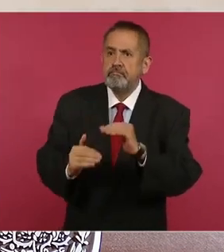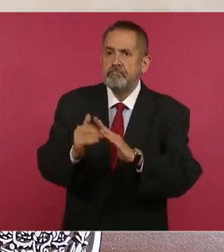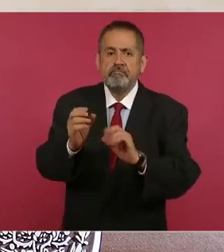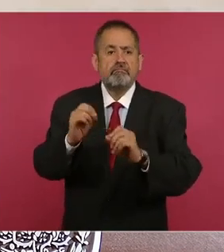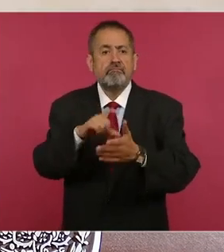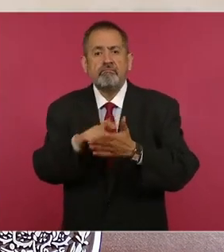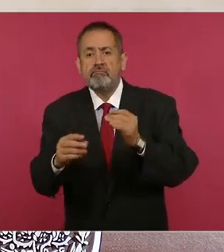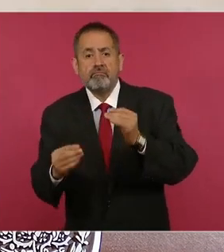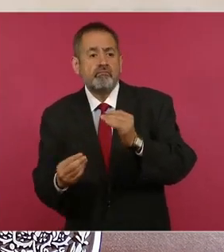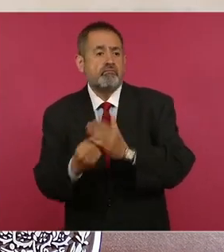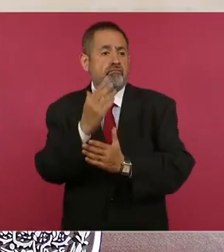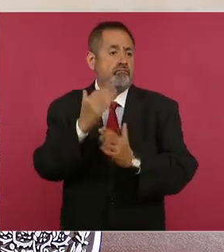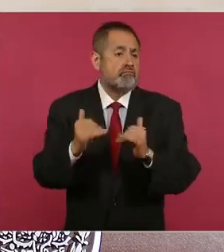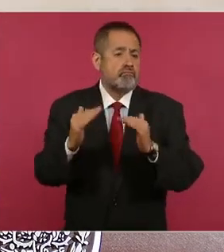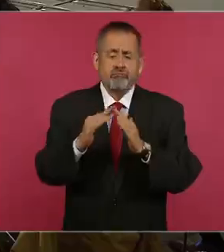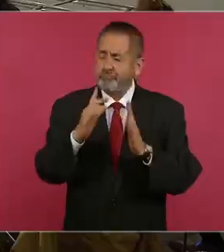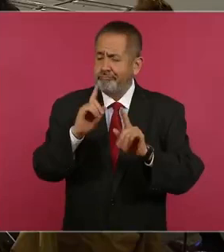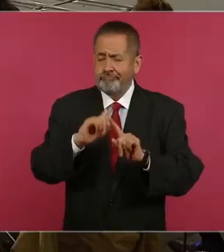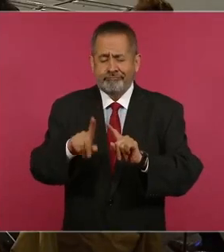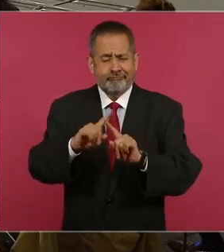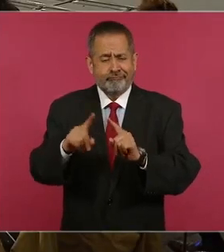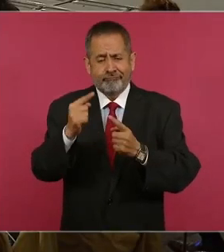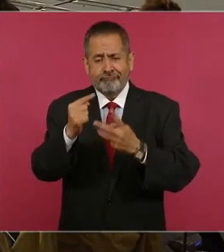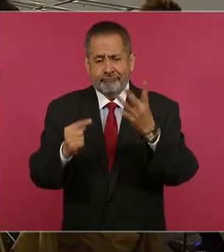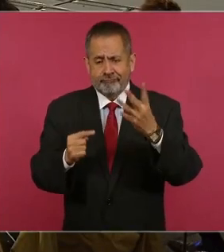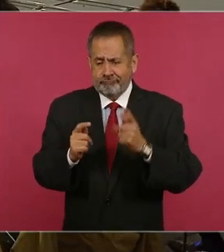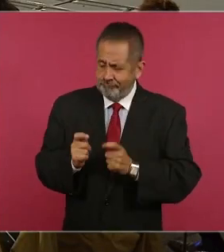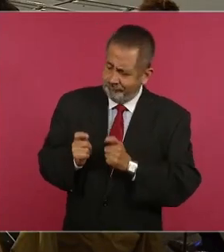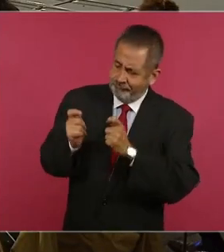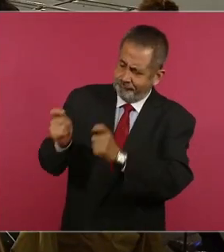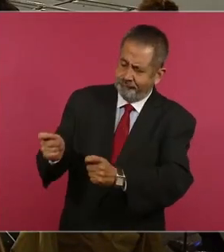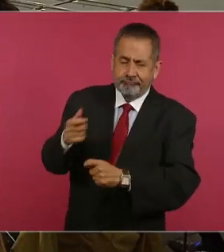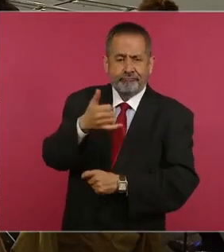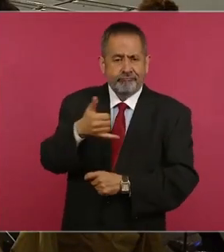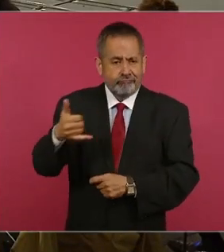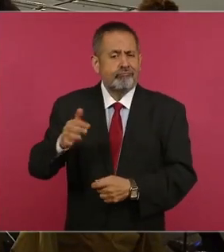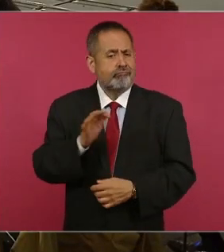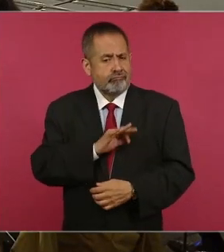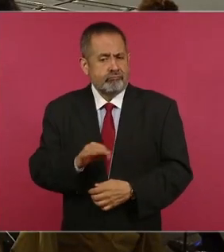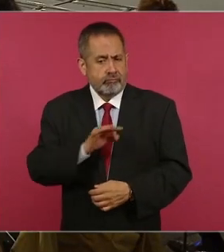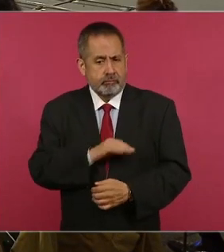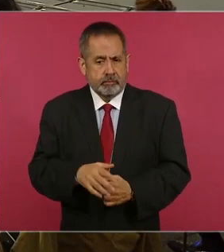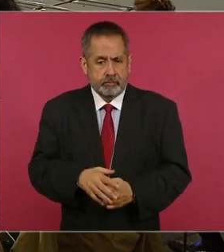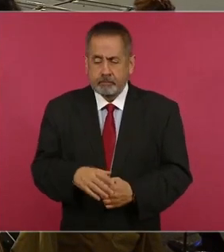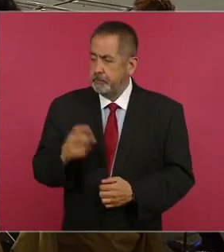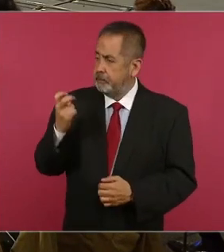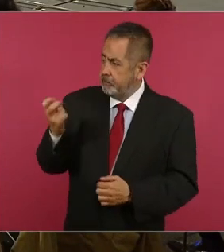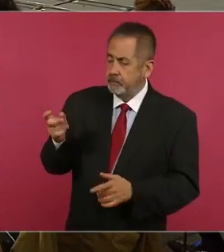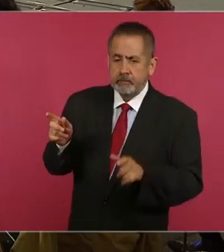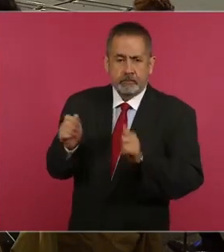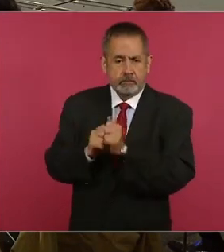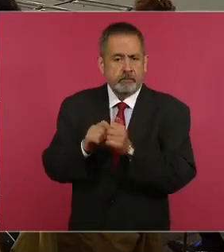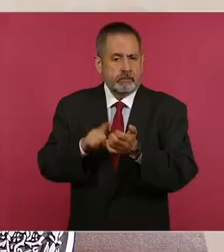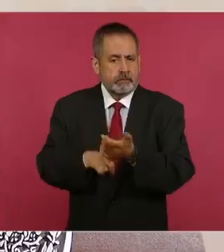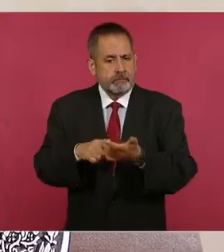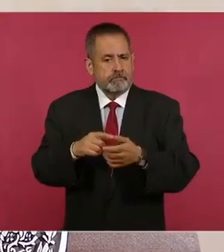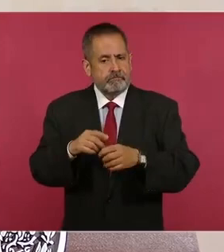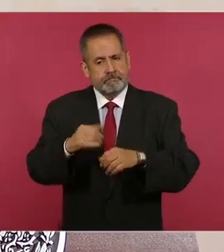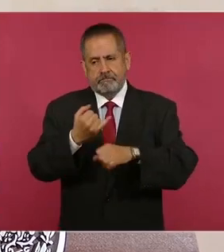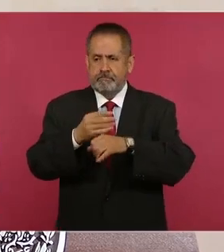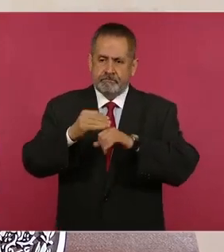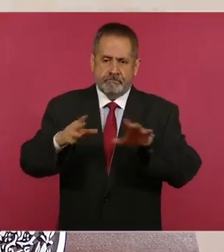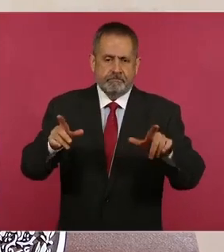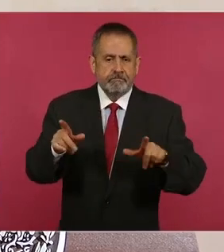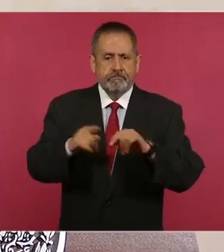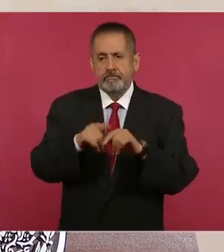comprar una nueva o existente. Así que esto es lo que se ha hecho con el Infonavit, presidente, y con esto daríamos